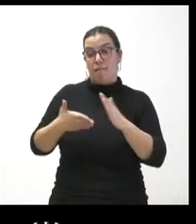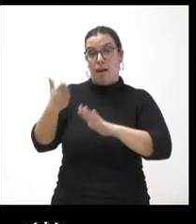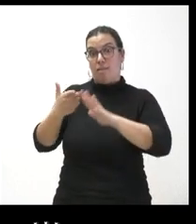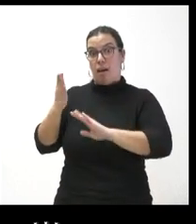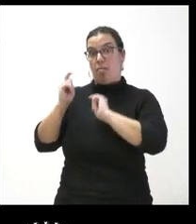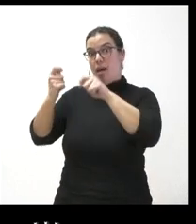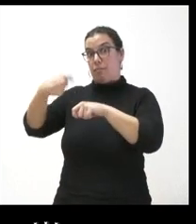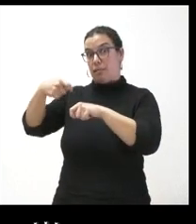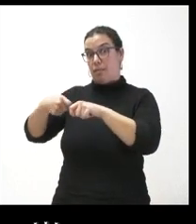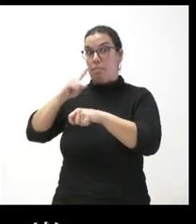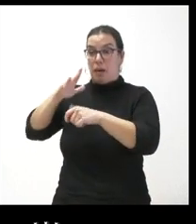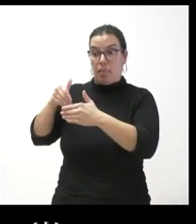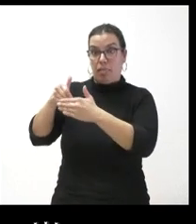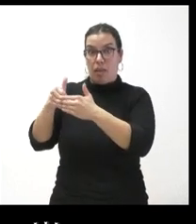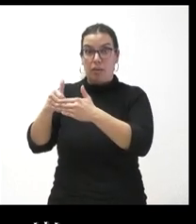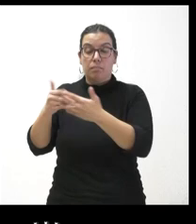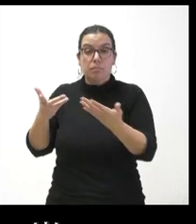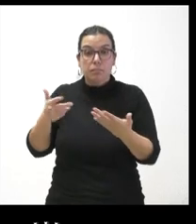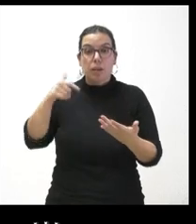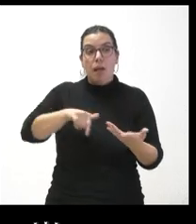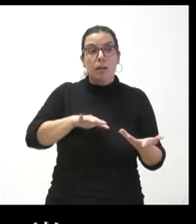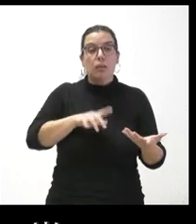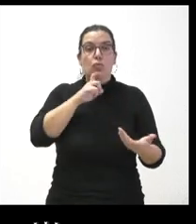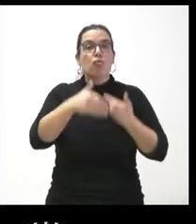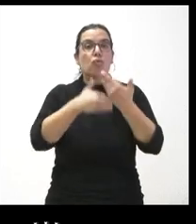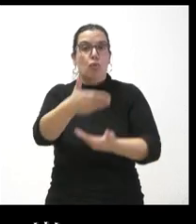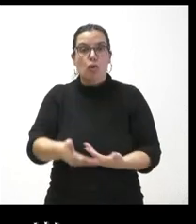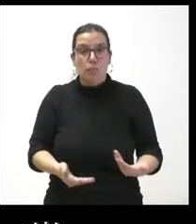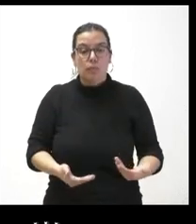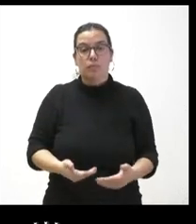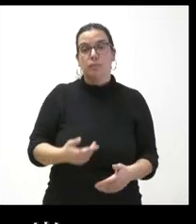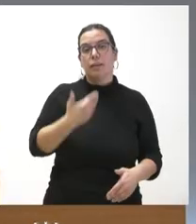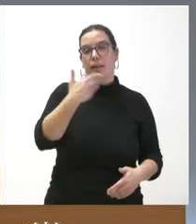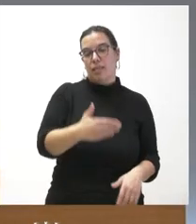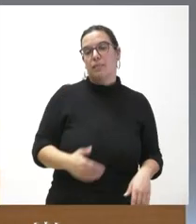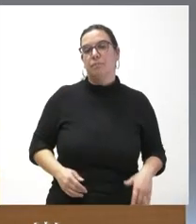investidura que usted vinculó un poco en la evolución de los presupuestos saber en qué punto se encuentran gracias